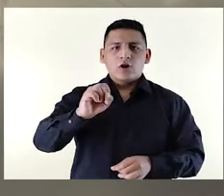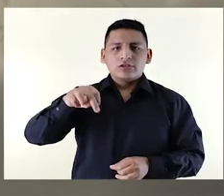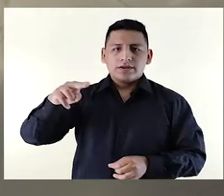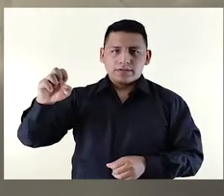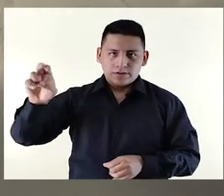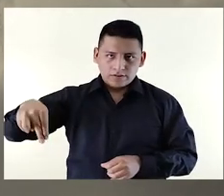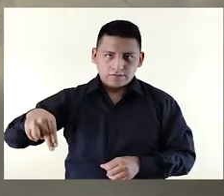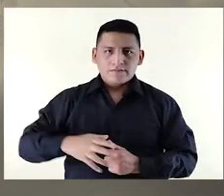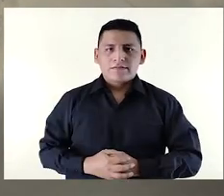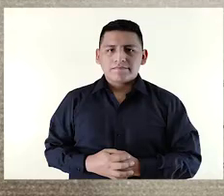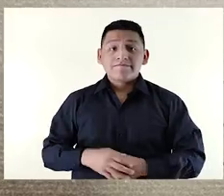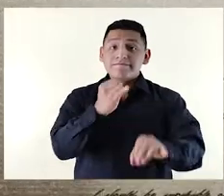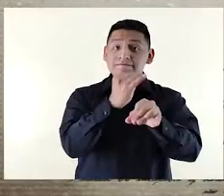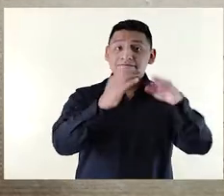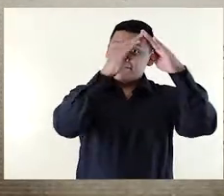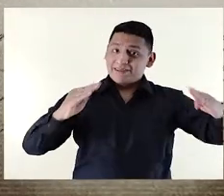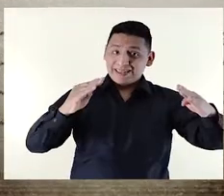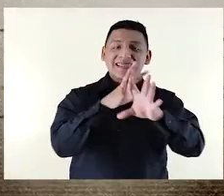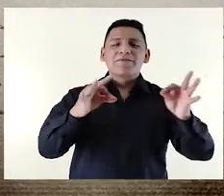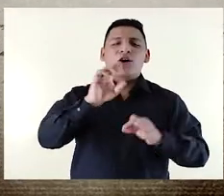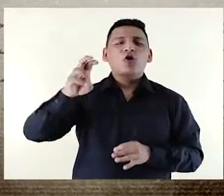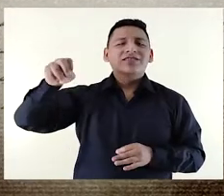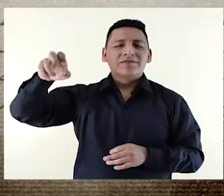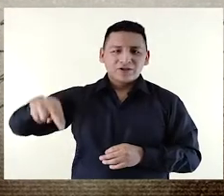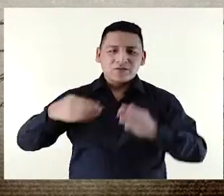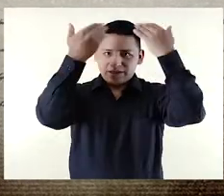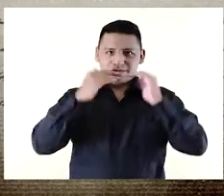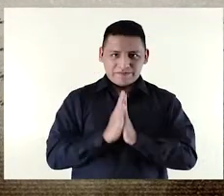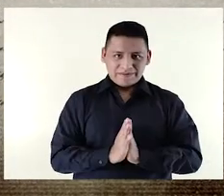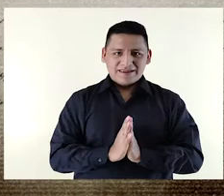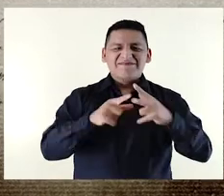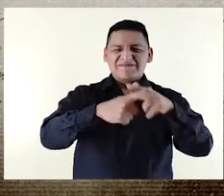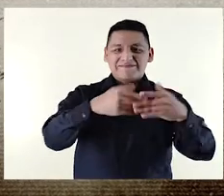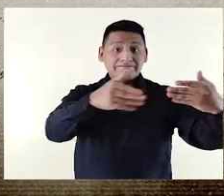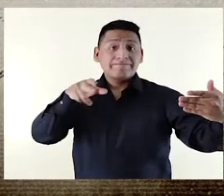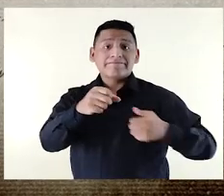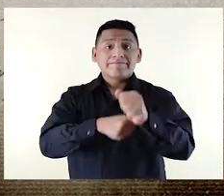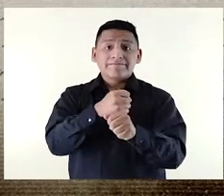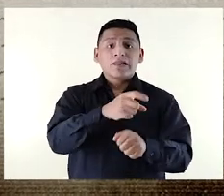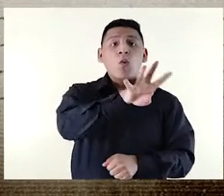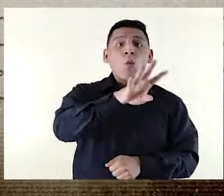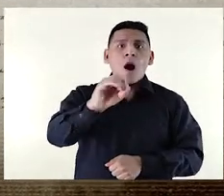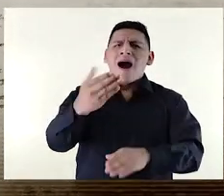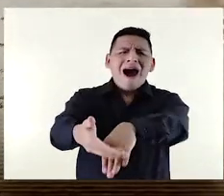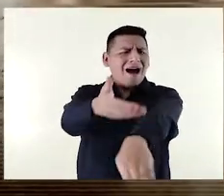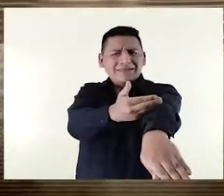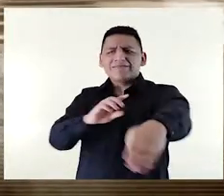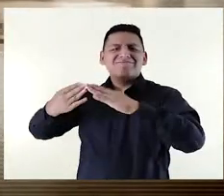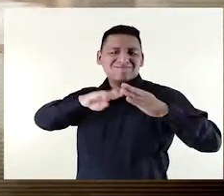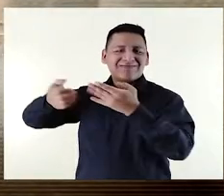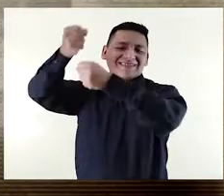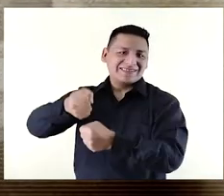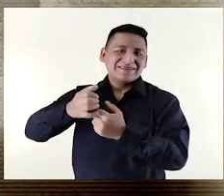Iglesia de la Concepción La Iglesia y Monasterio de la Limpia Concepción para Monjas nació y se fundó menos de 40 años